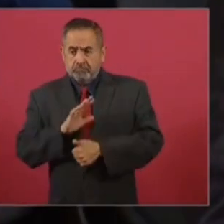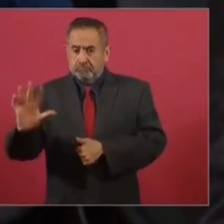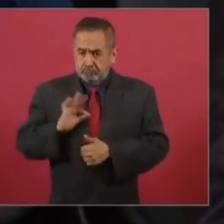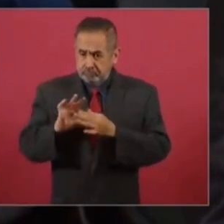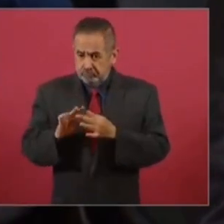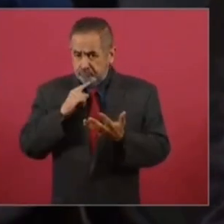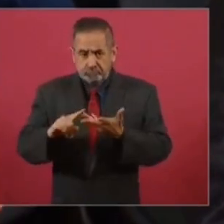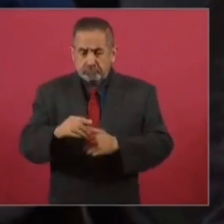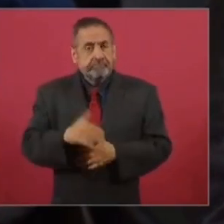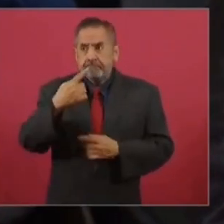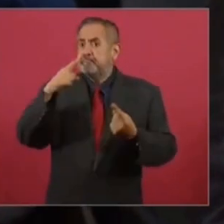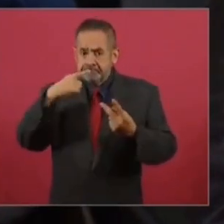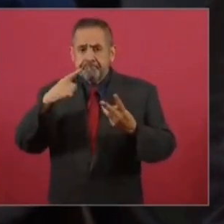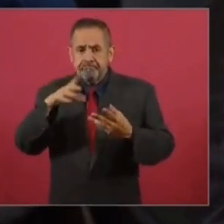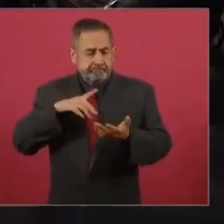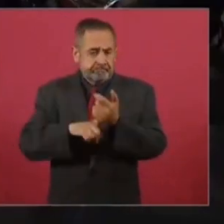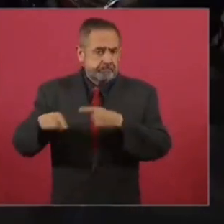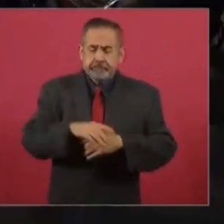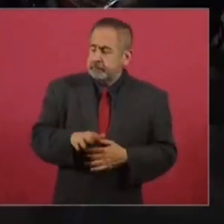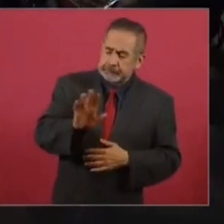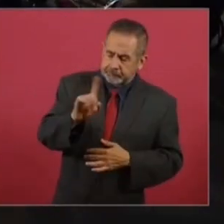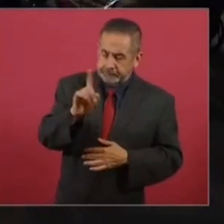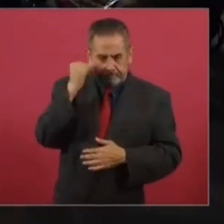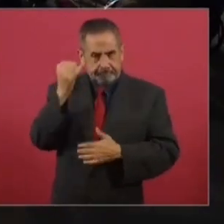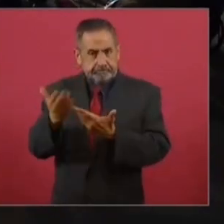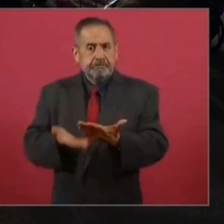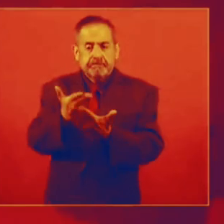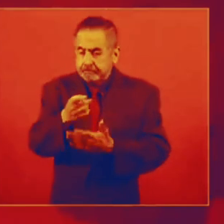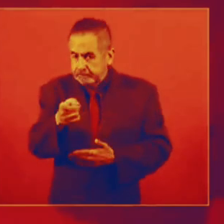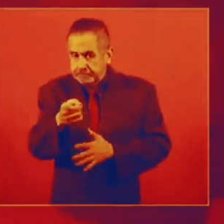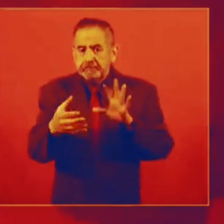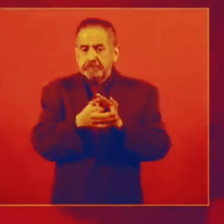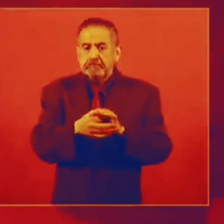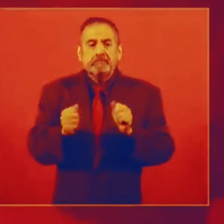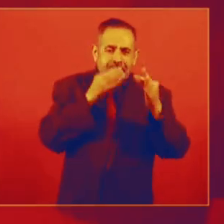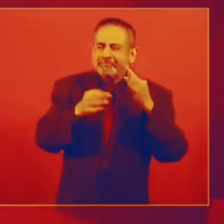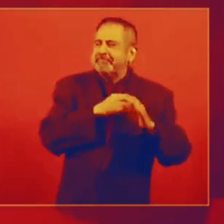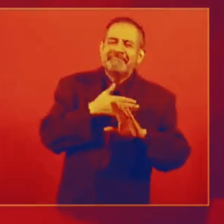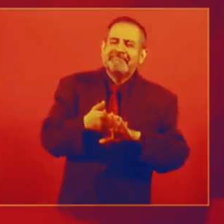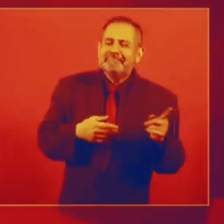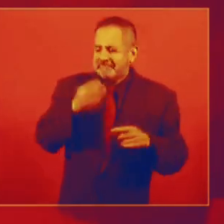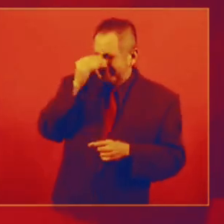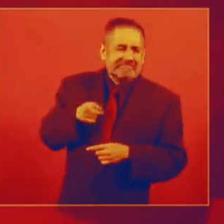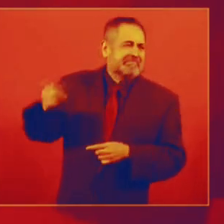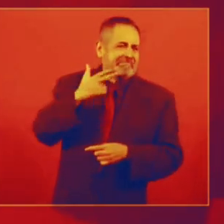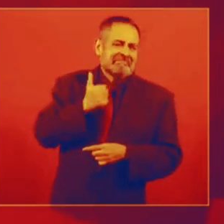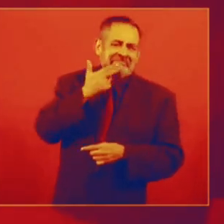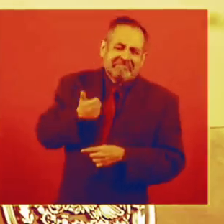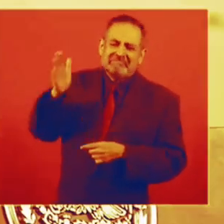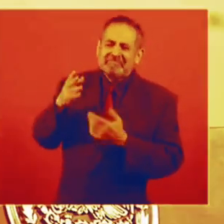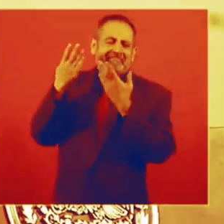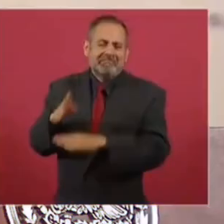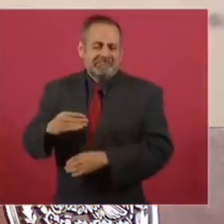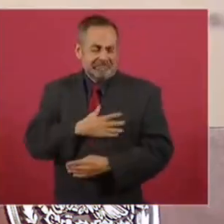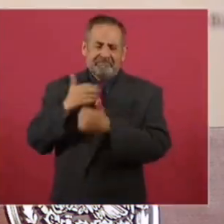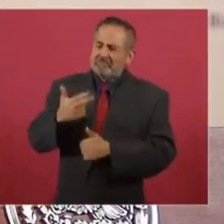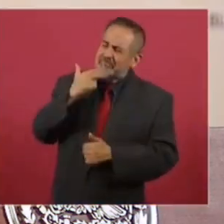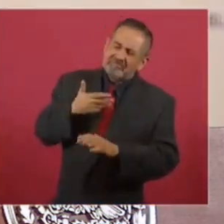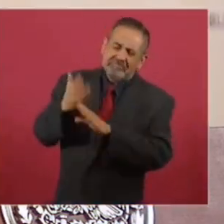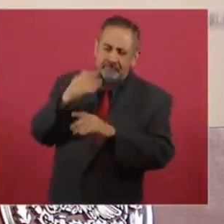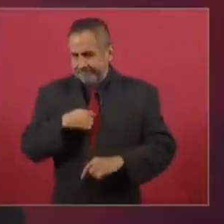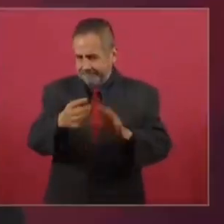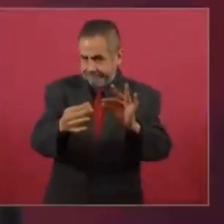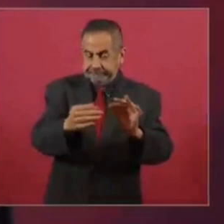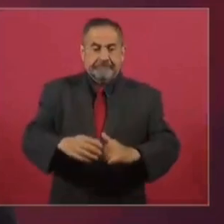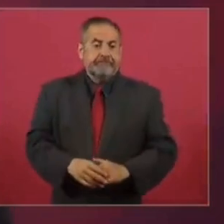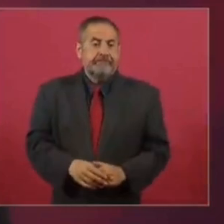comentado eso, porque esas quejas sí se han dado bien. no. Lo que usted plantea se inscribe en una campaña de prestigio al Banco del Bienestar. Y le voy a explicar